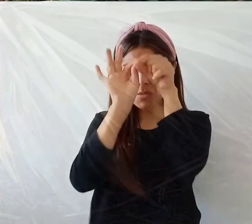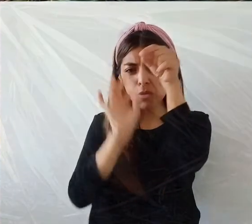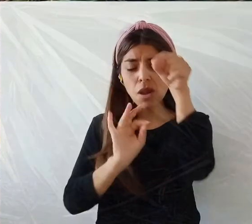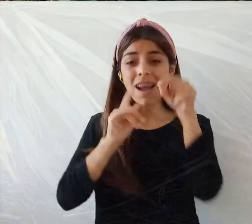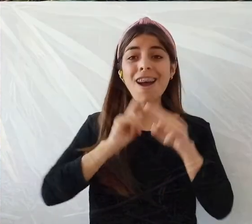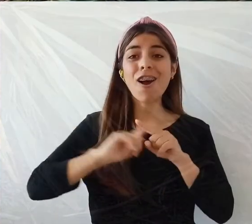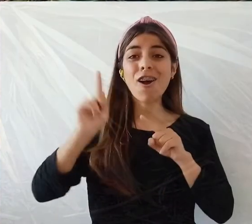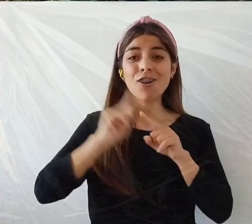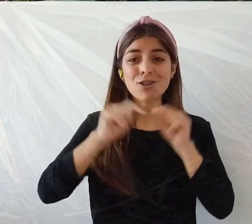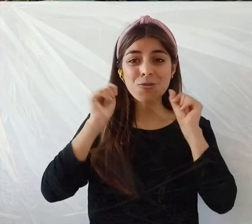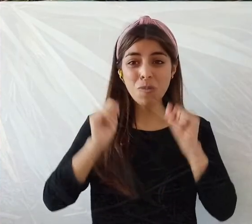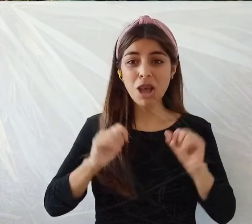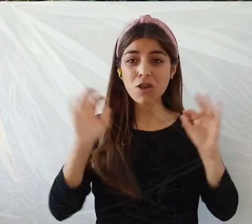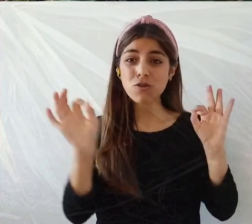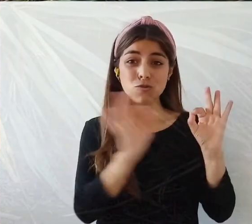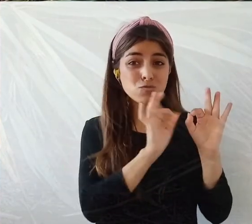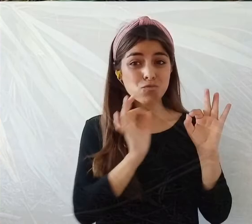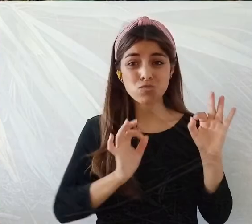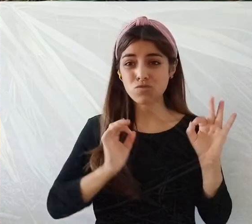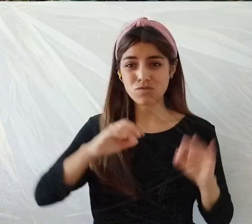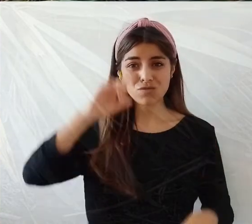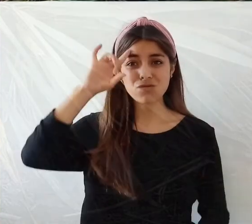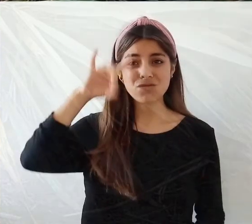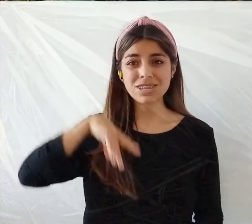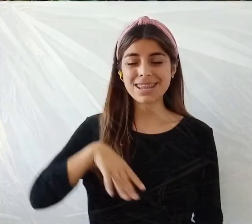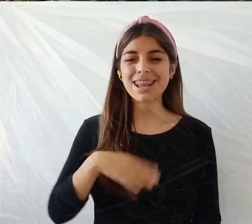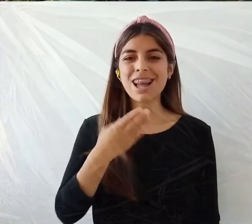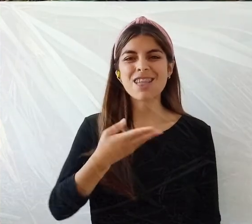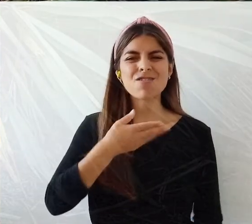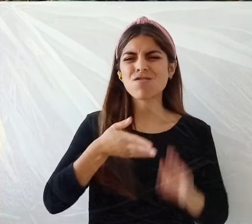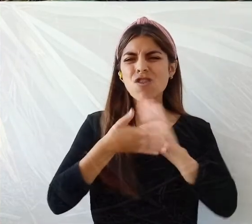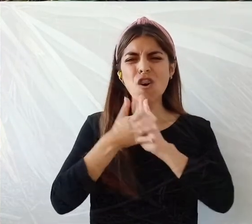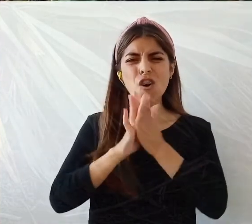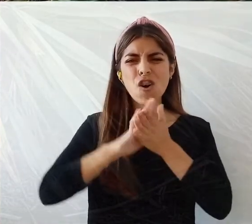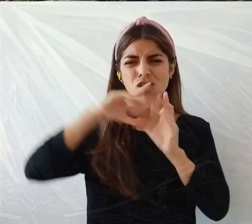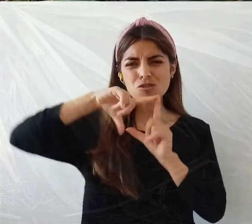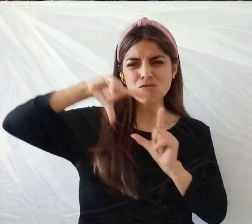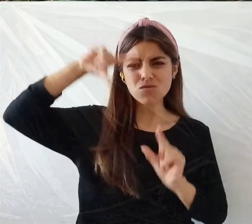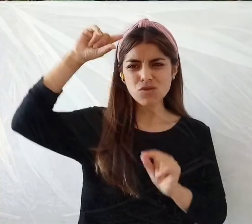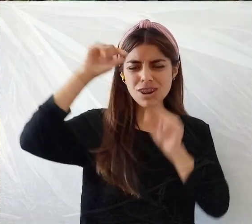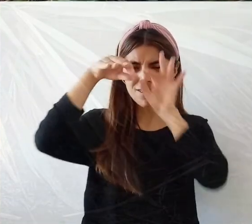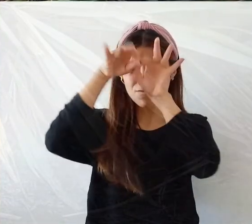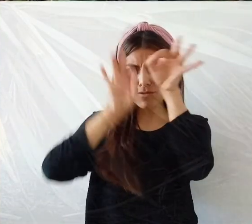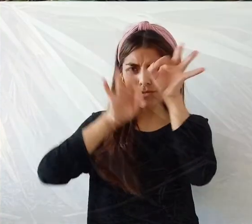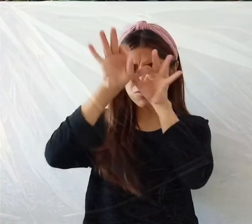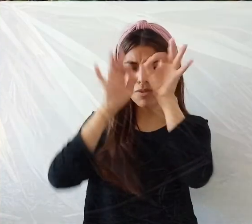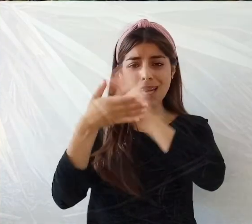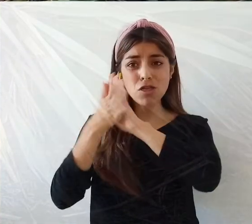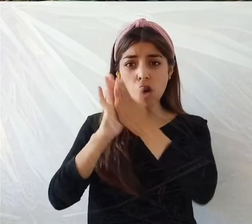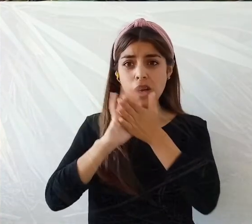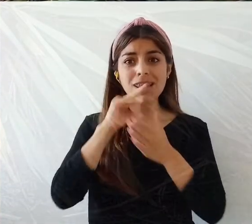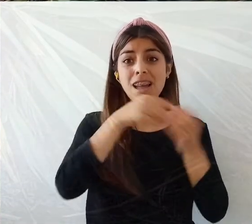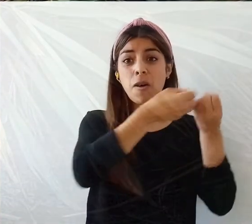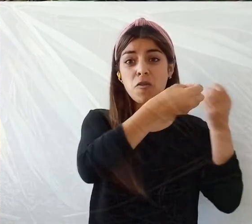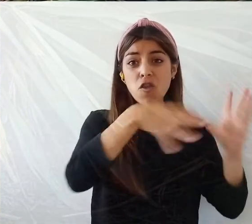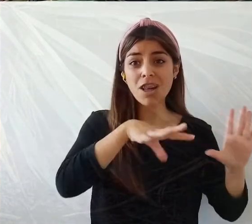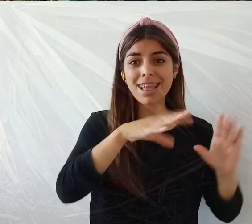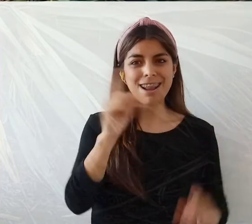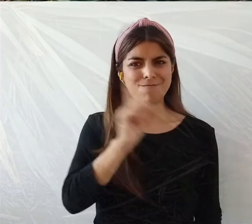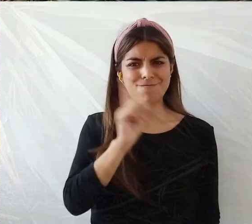sirve para hacer costurado. Entonces voy ocupando todo el material. Bien. ¿Nada se desperdicia? No, no se desperdicia nada.